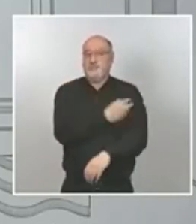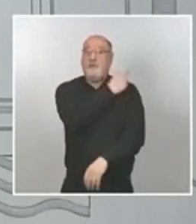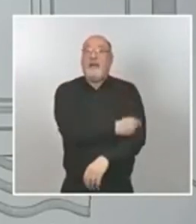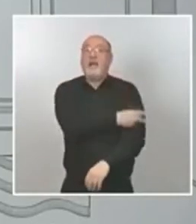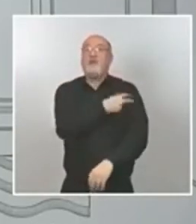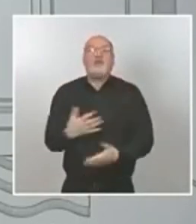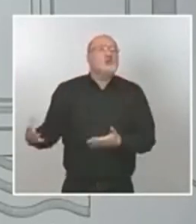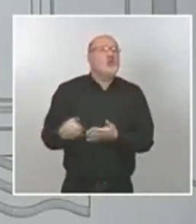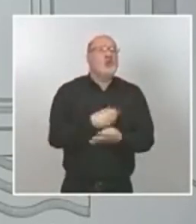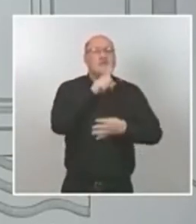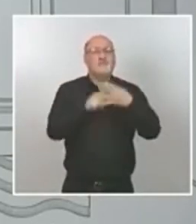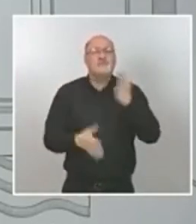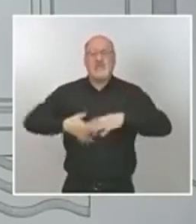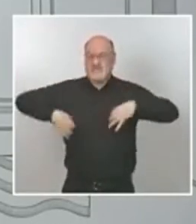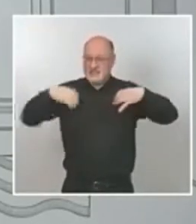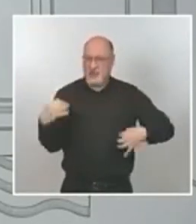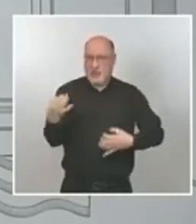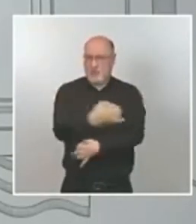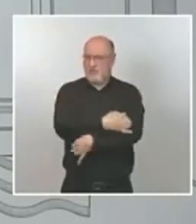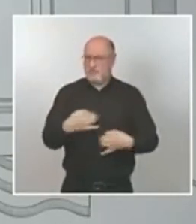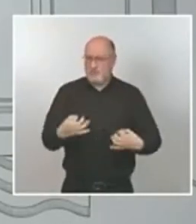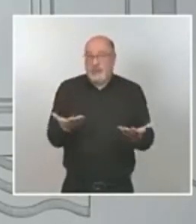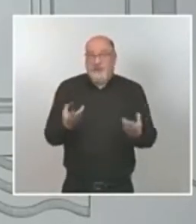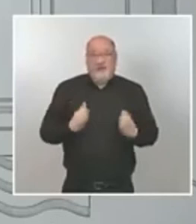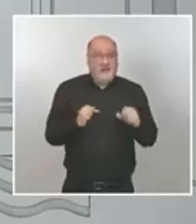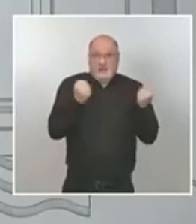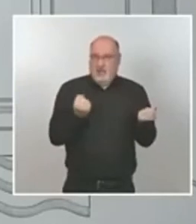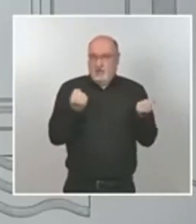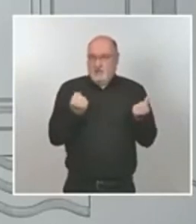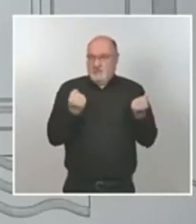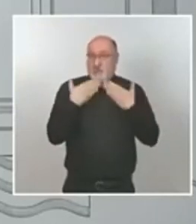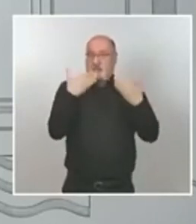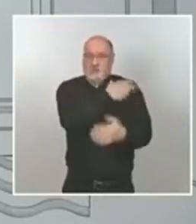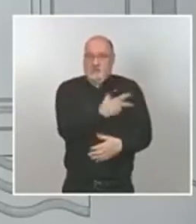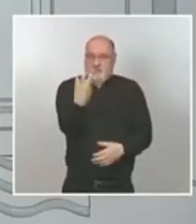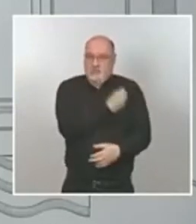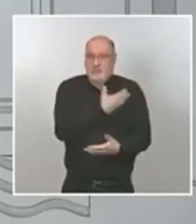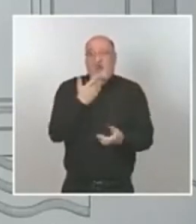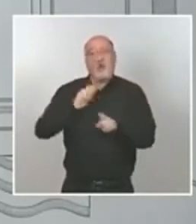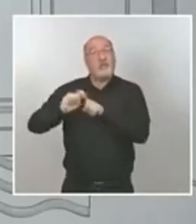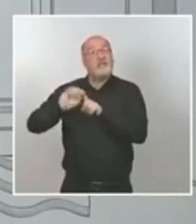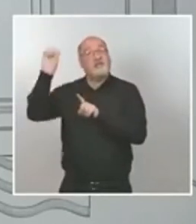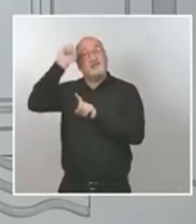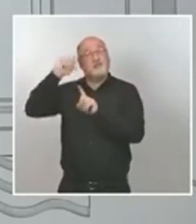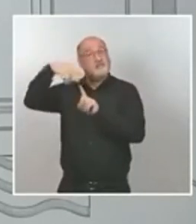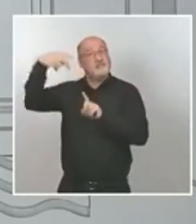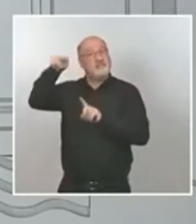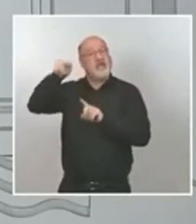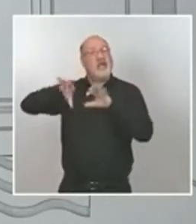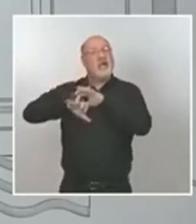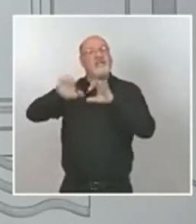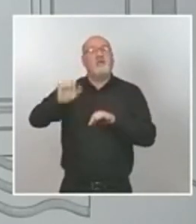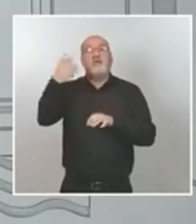seguras son eficaces y salvan vida y por tanto siguiendo el criterio de la Agencia Europea del Medicamento una vez